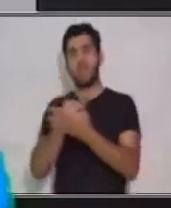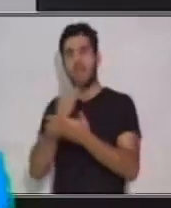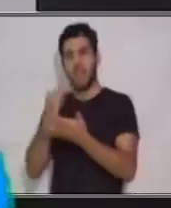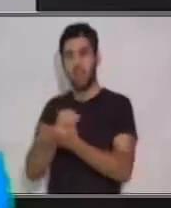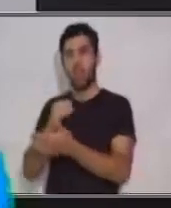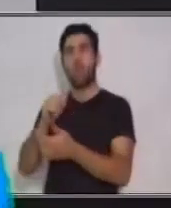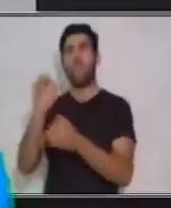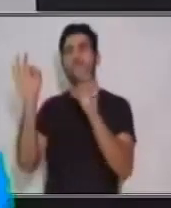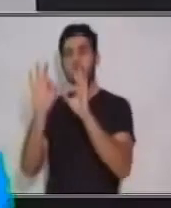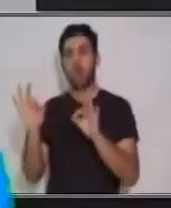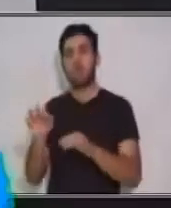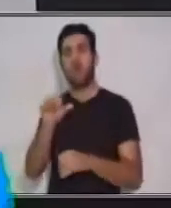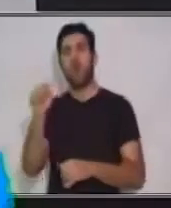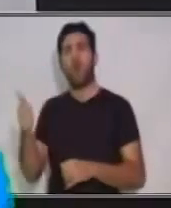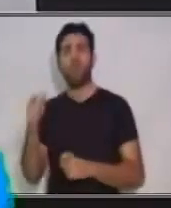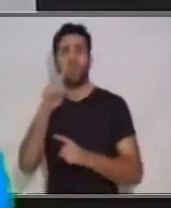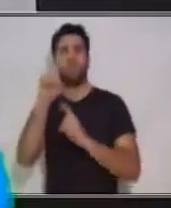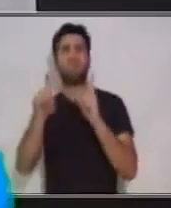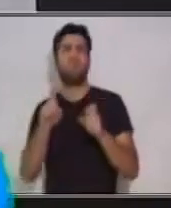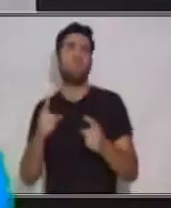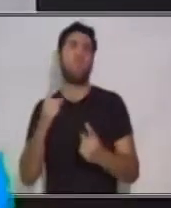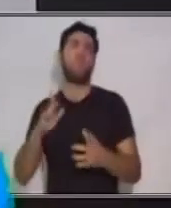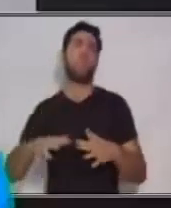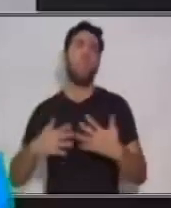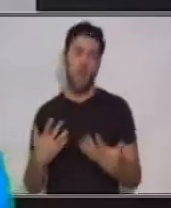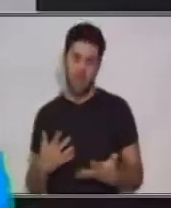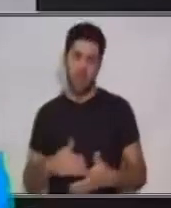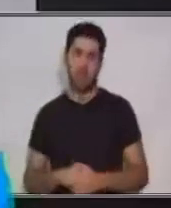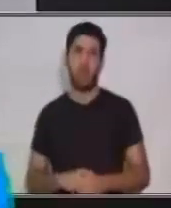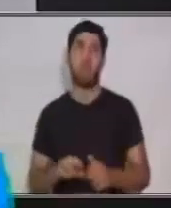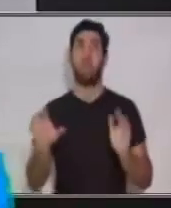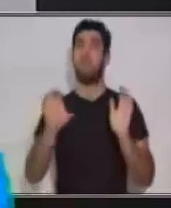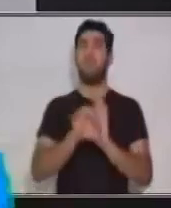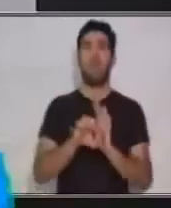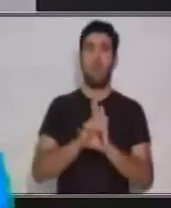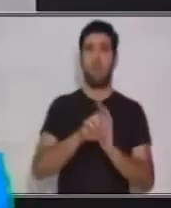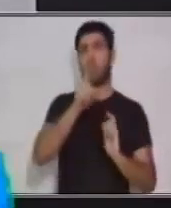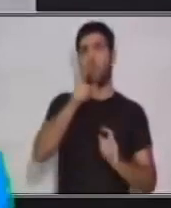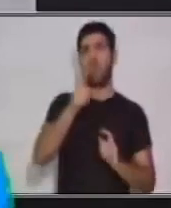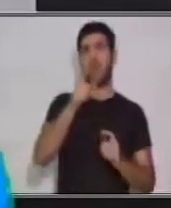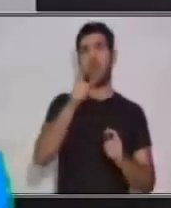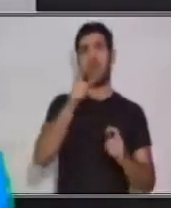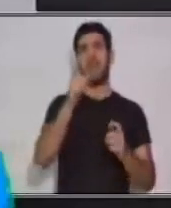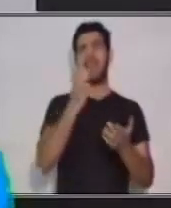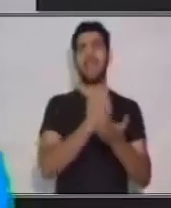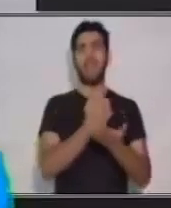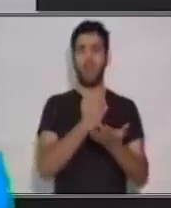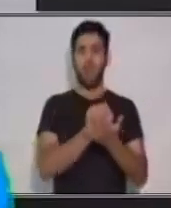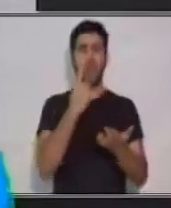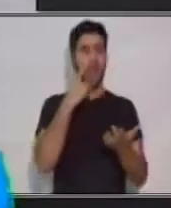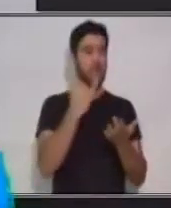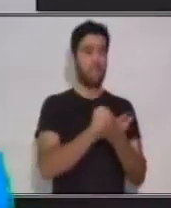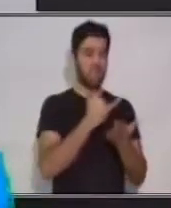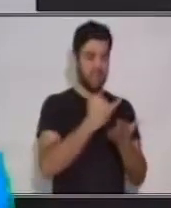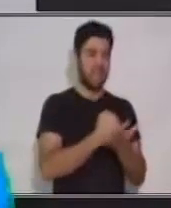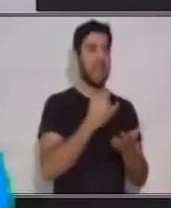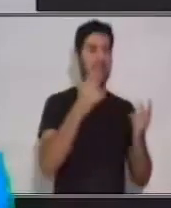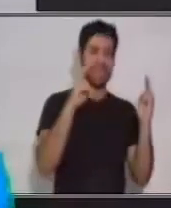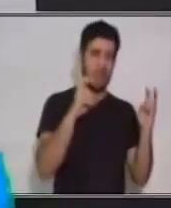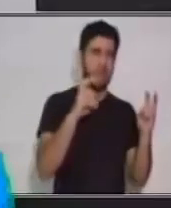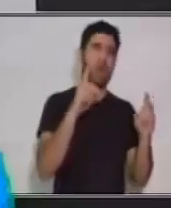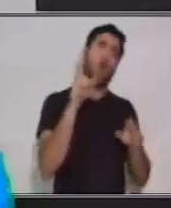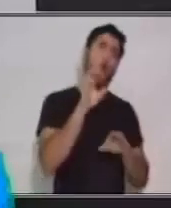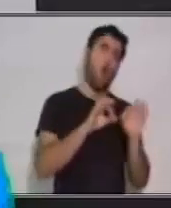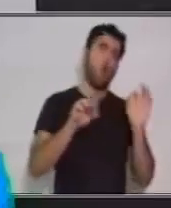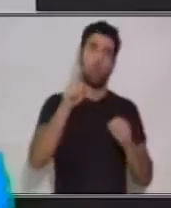interesa? Muchas veces no es una tarea de la escuela, pero sí es un tema que a ti te interesa. Utilizas algún medio en específico para investigar esa